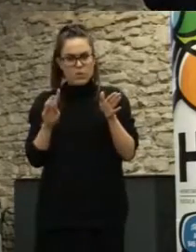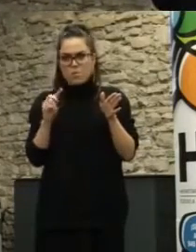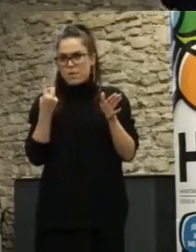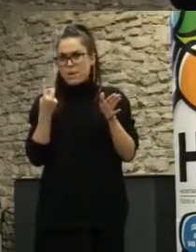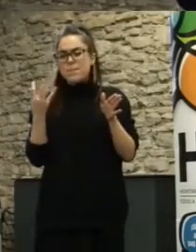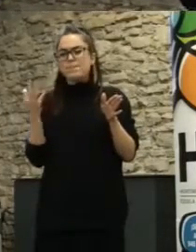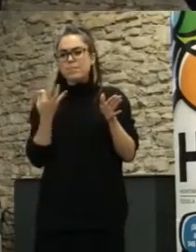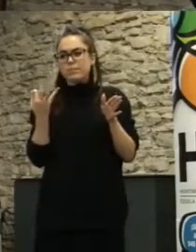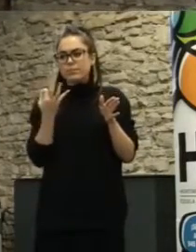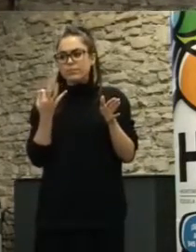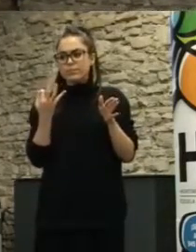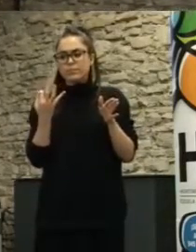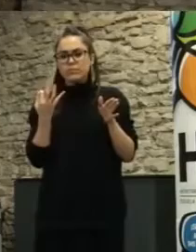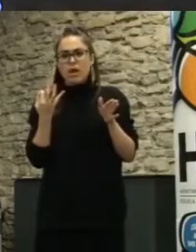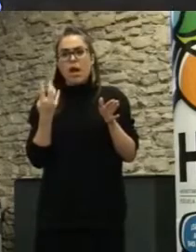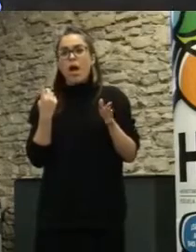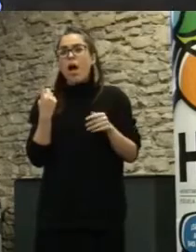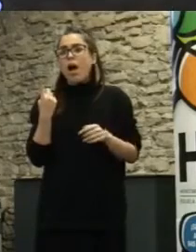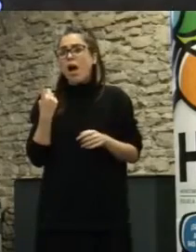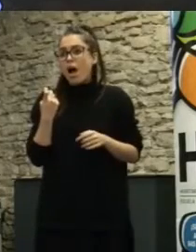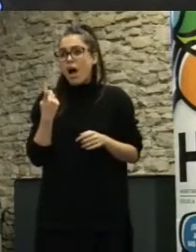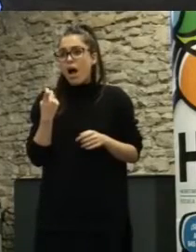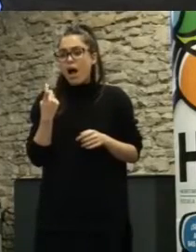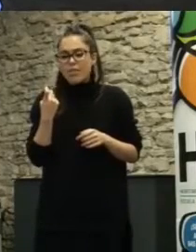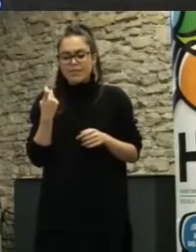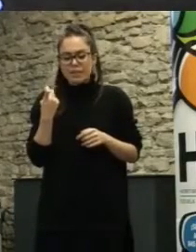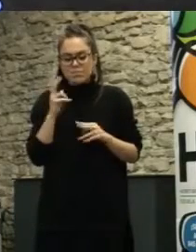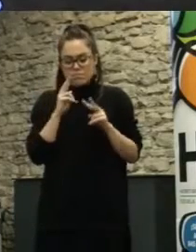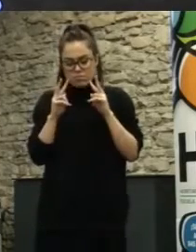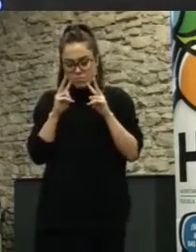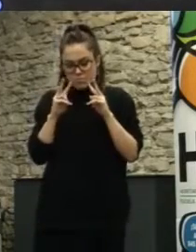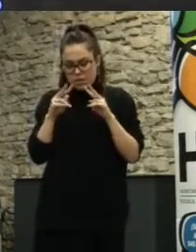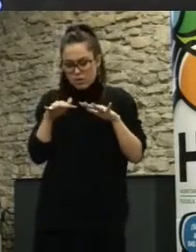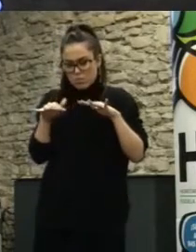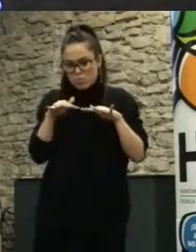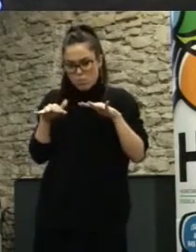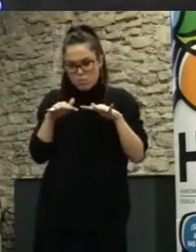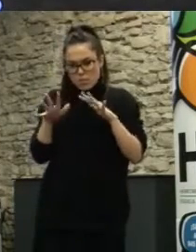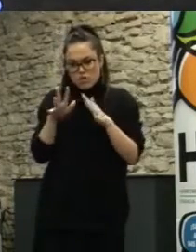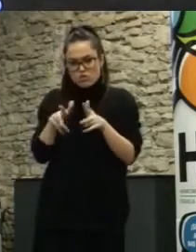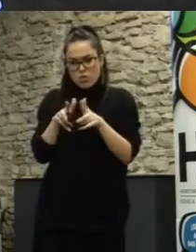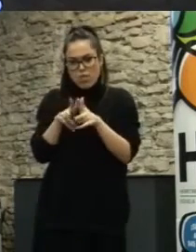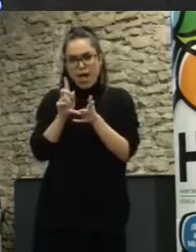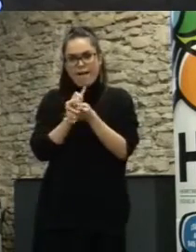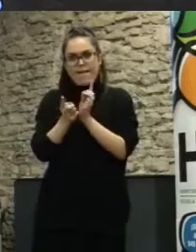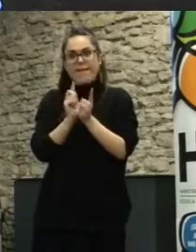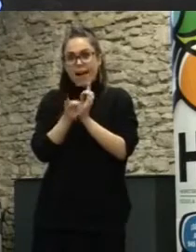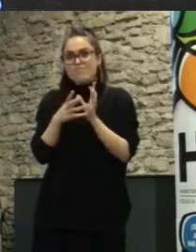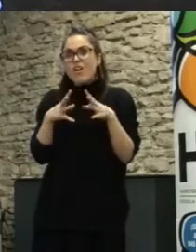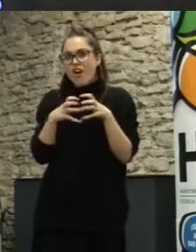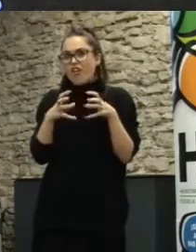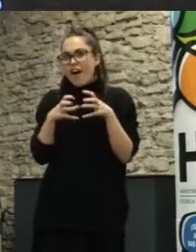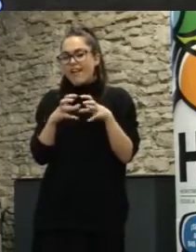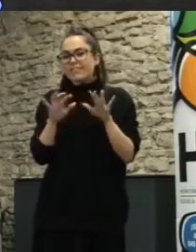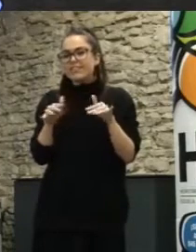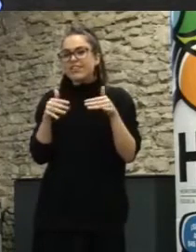de alguna manera cabida a los movimientos sociales que había, a esas ganas de cambio, y esto se tradujo de alguna manera